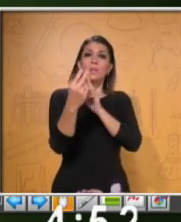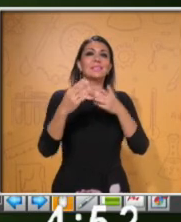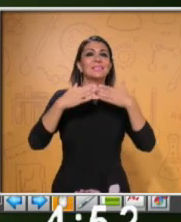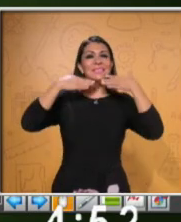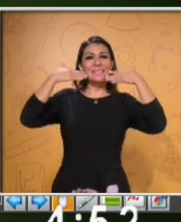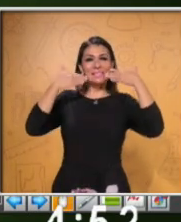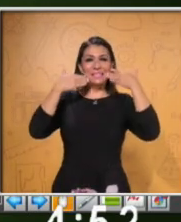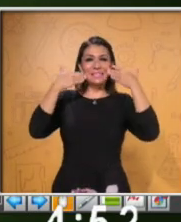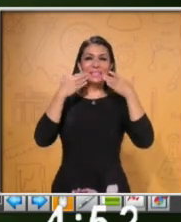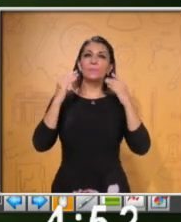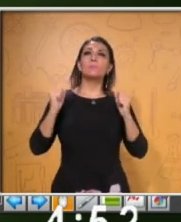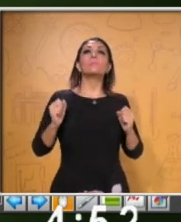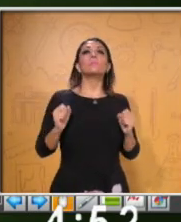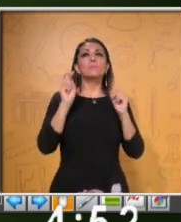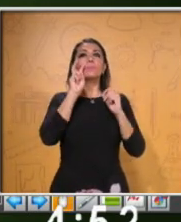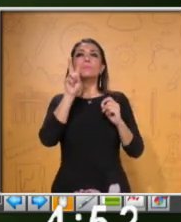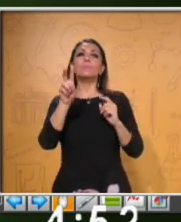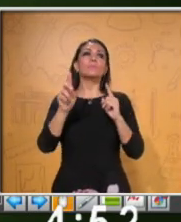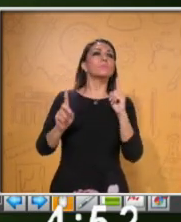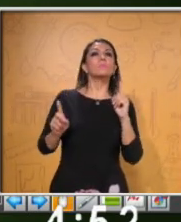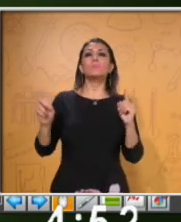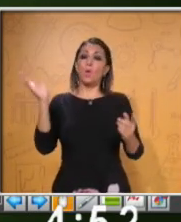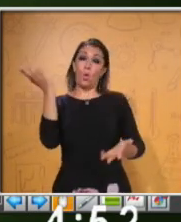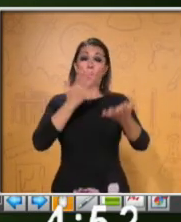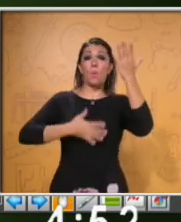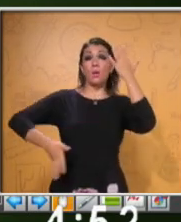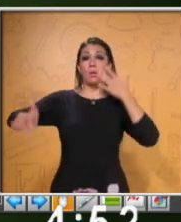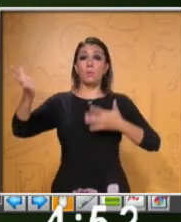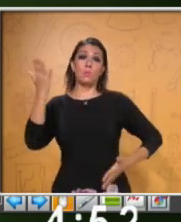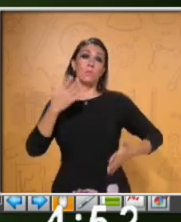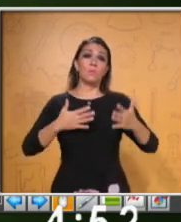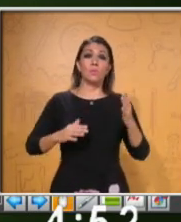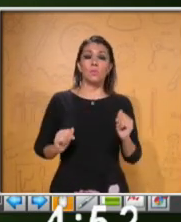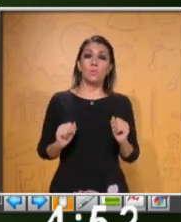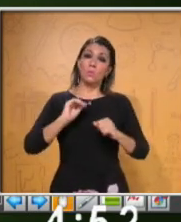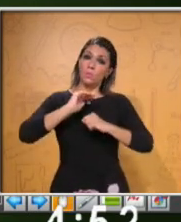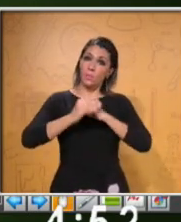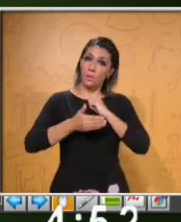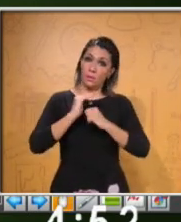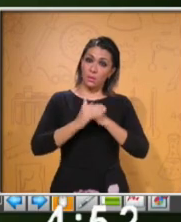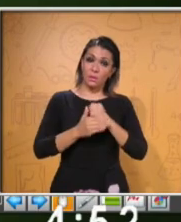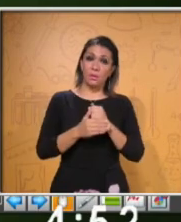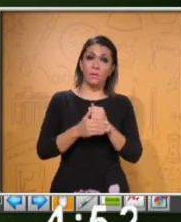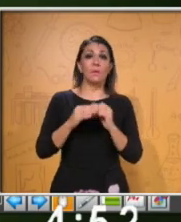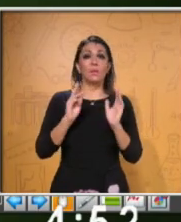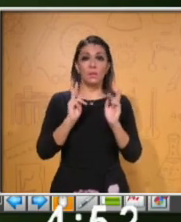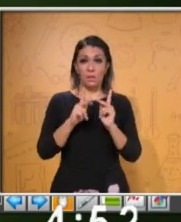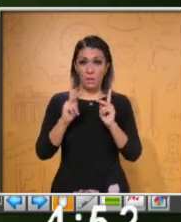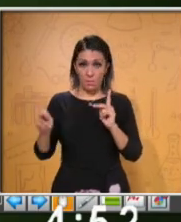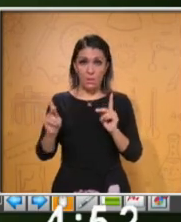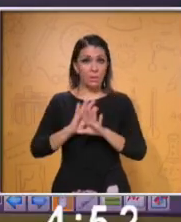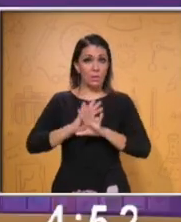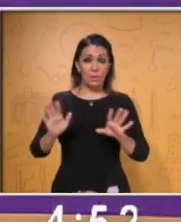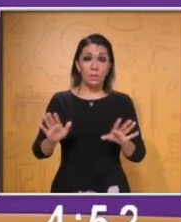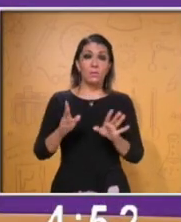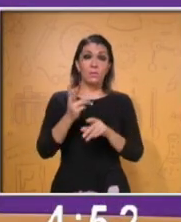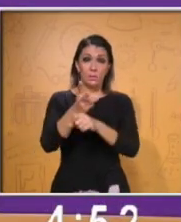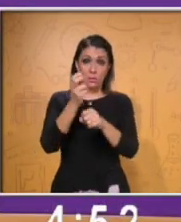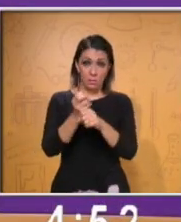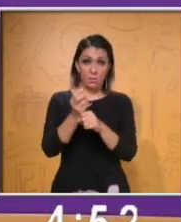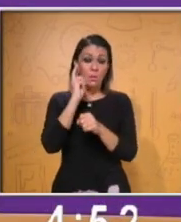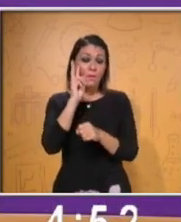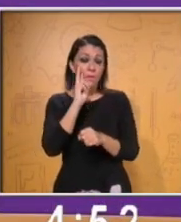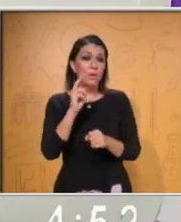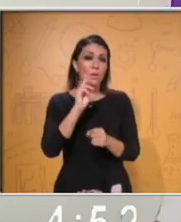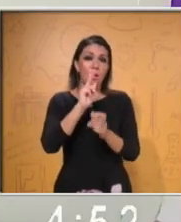audiencia y utilizar movimientos con tus manos. Para terminar, en esta última parte de la clase, te invito a ver el siguiente